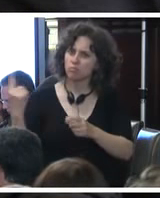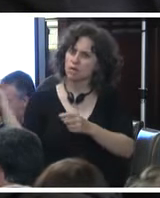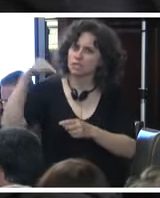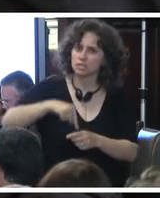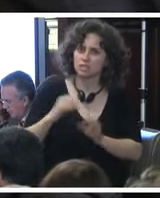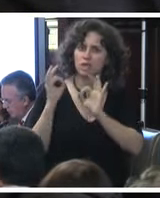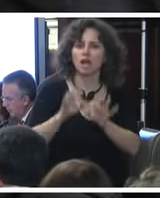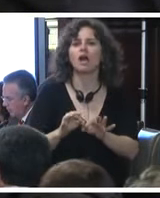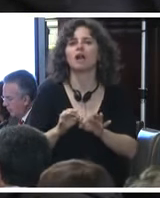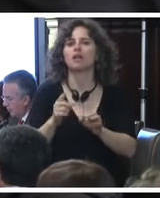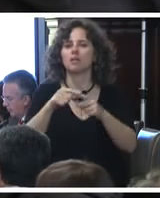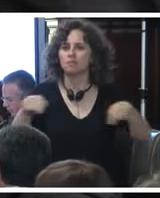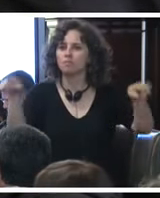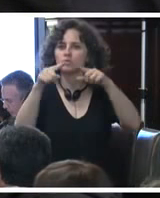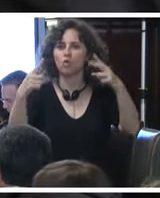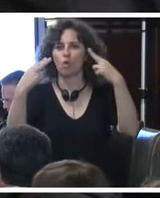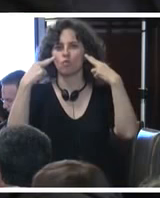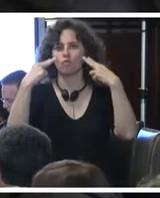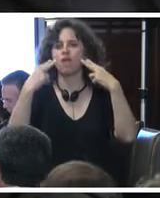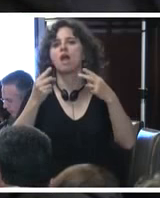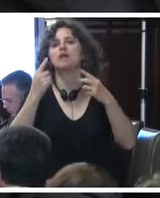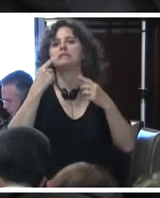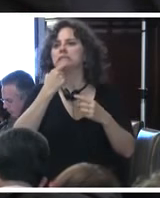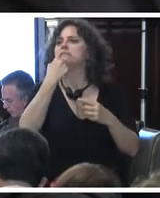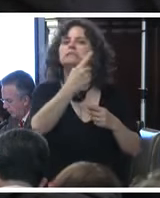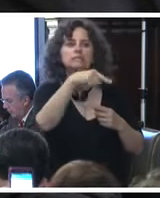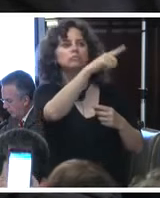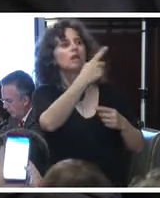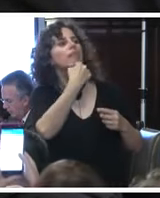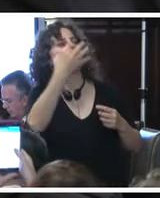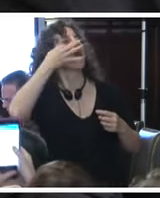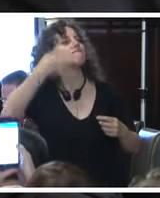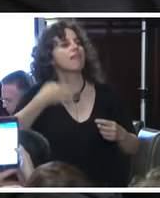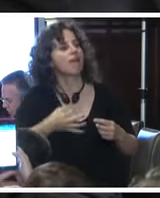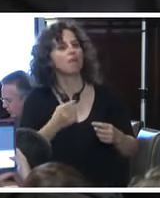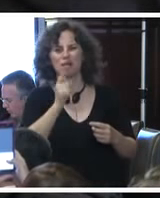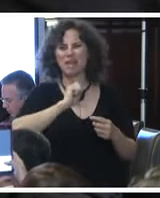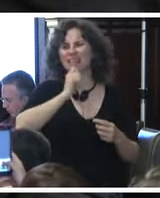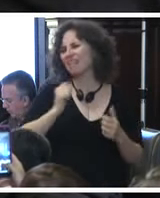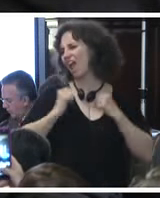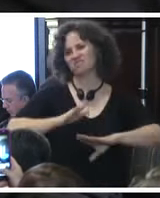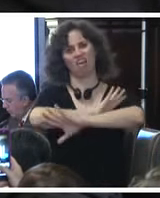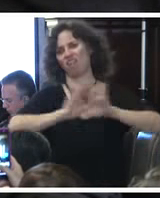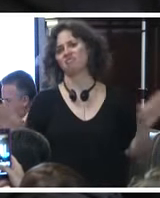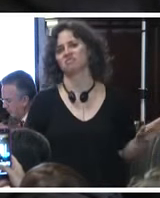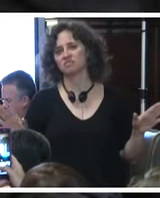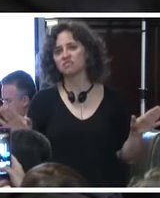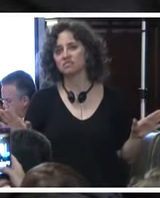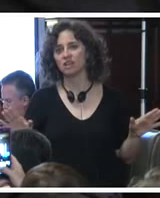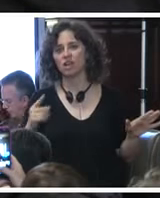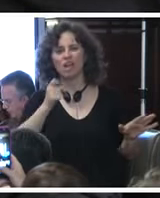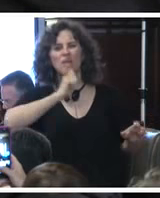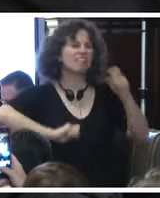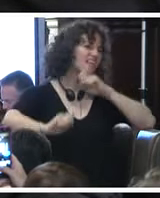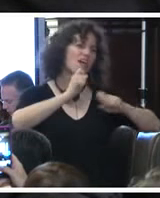es para que oigamos y digan la verdad. Porque de mentira ya estamos cansadas. Pura